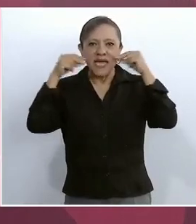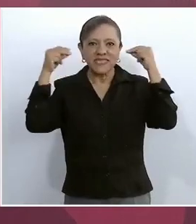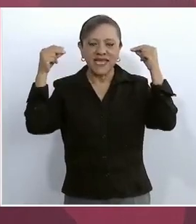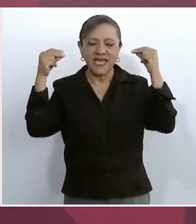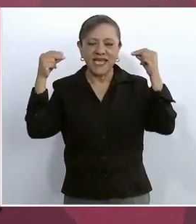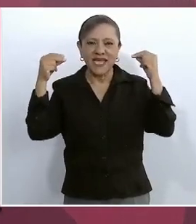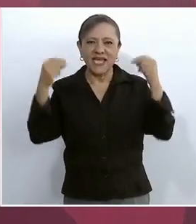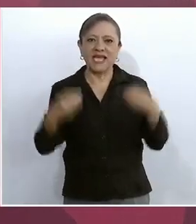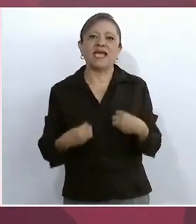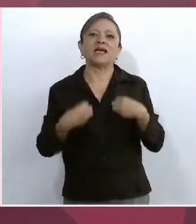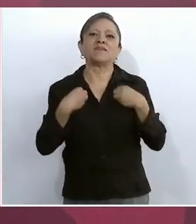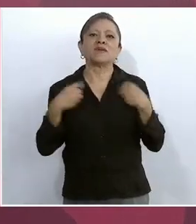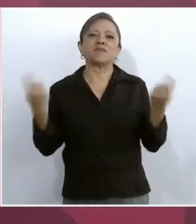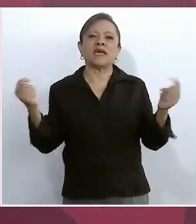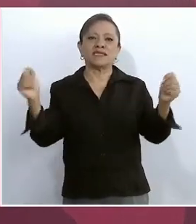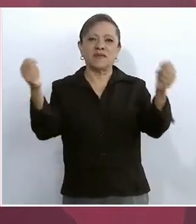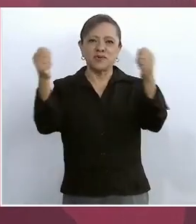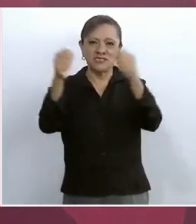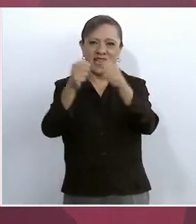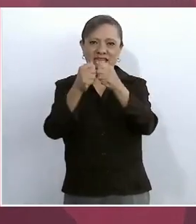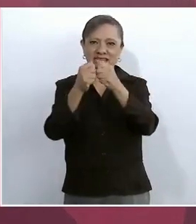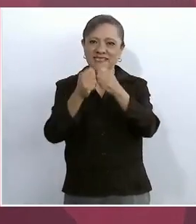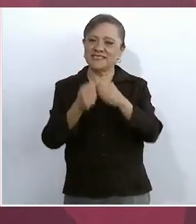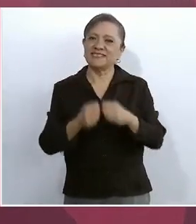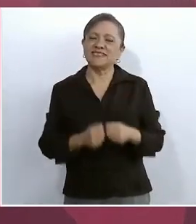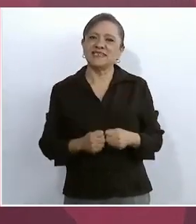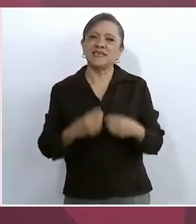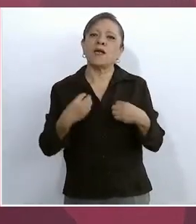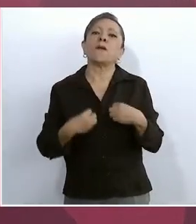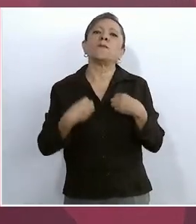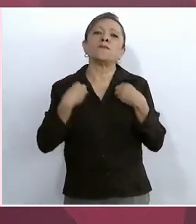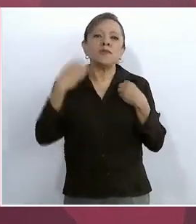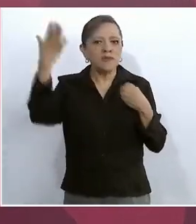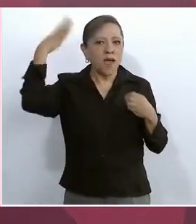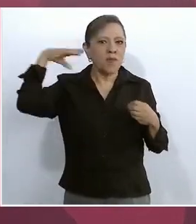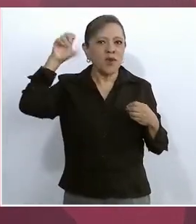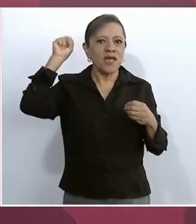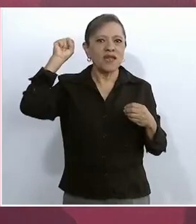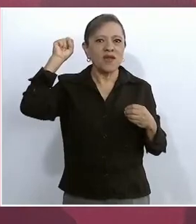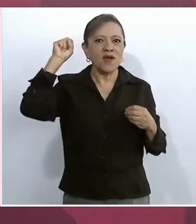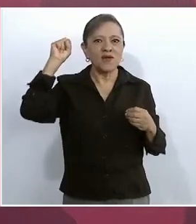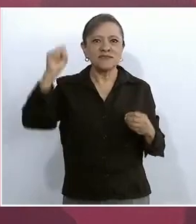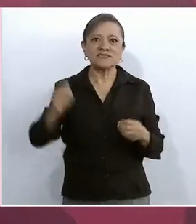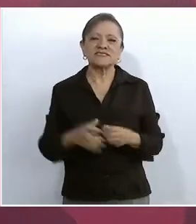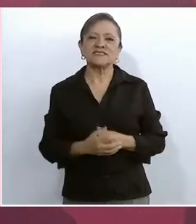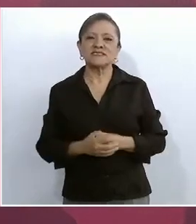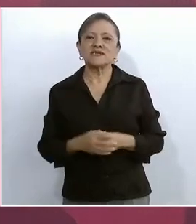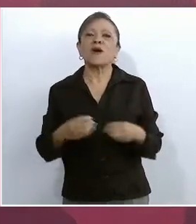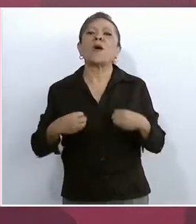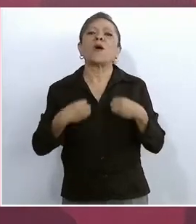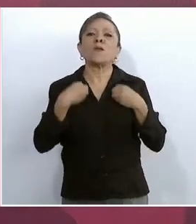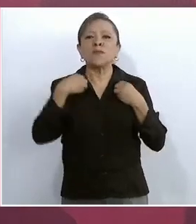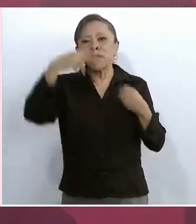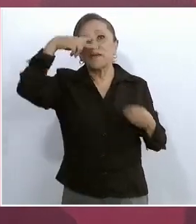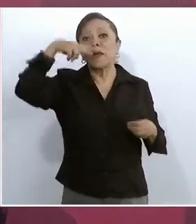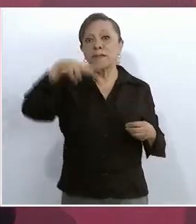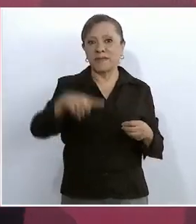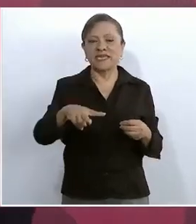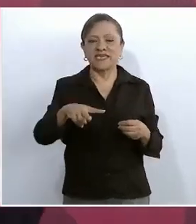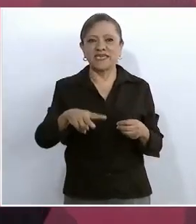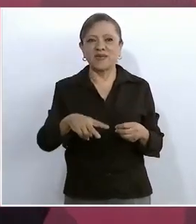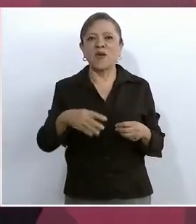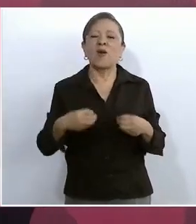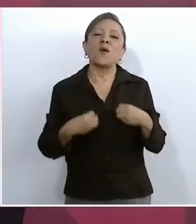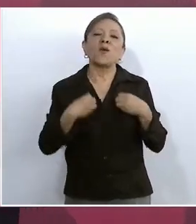¡Que viva Tepoztlán! ¡Viva! ¡Viva Morelos! ¡Viva! ¡Viva México! ¡Viva!